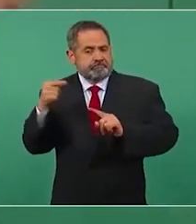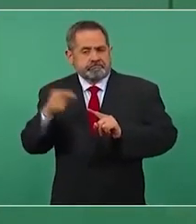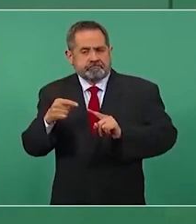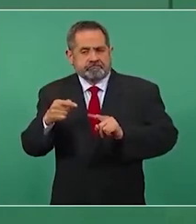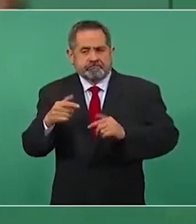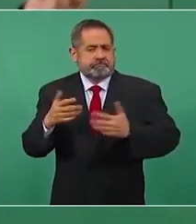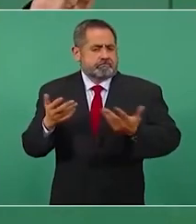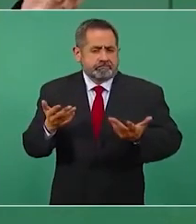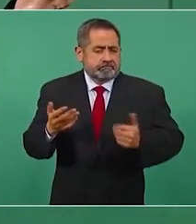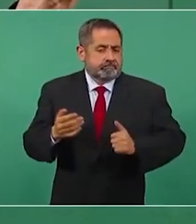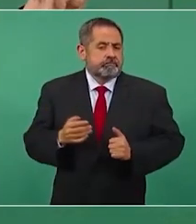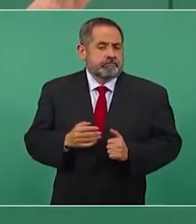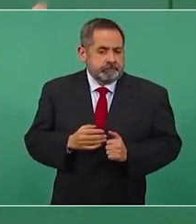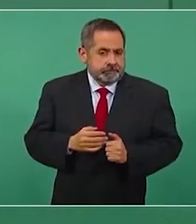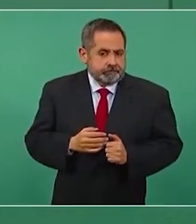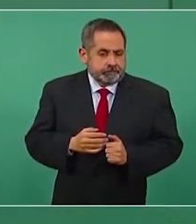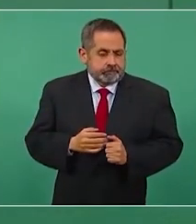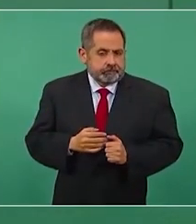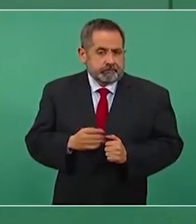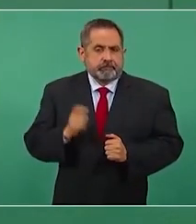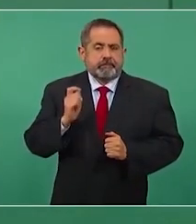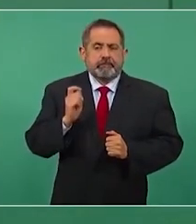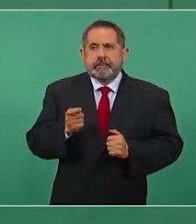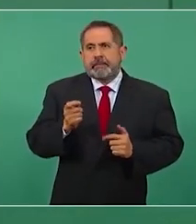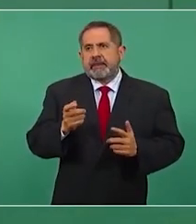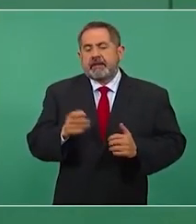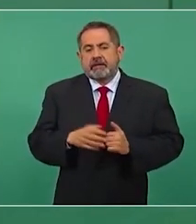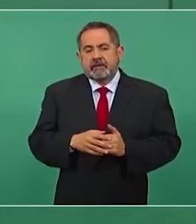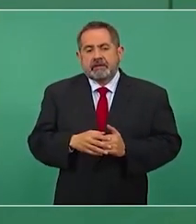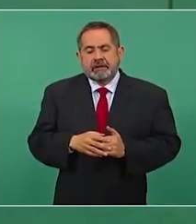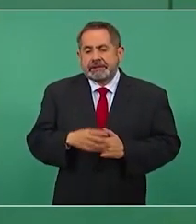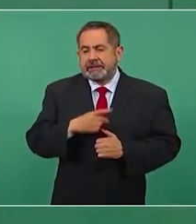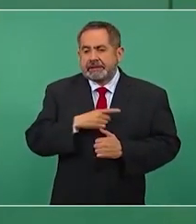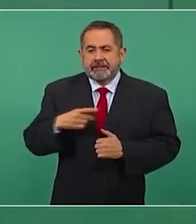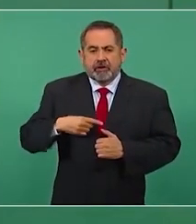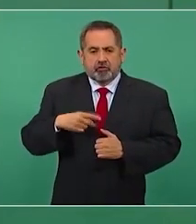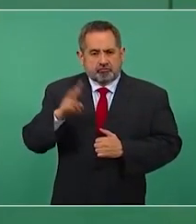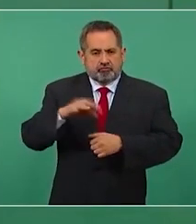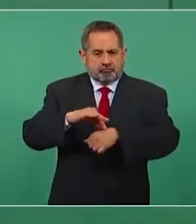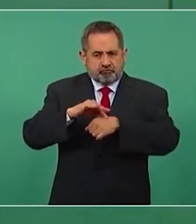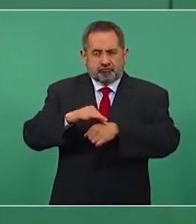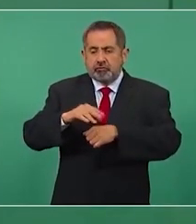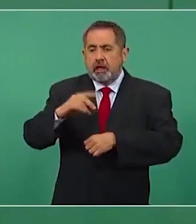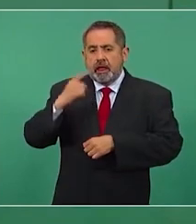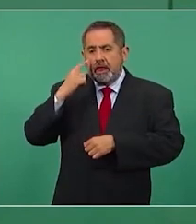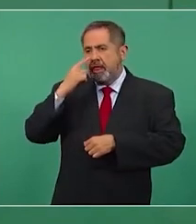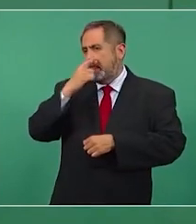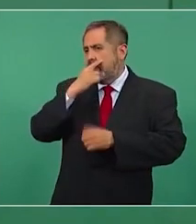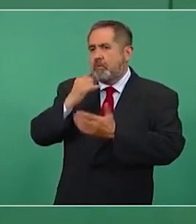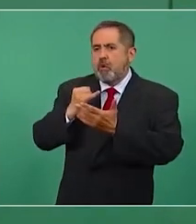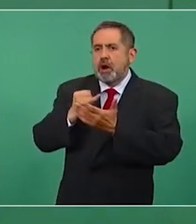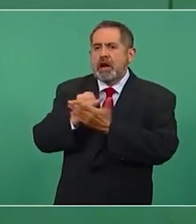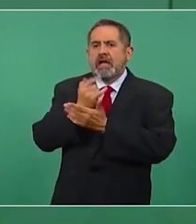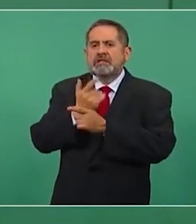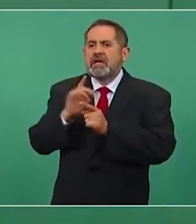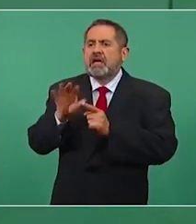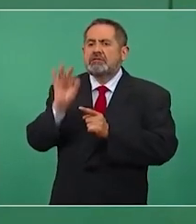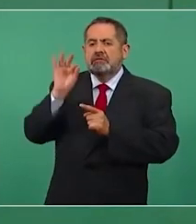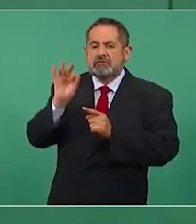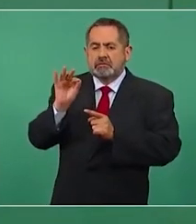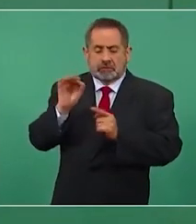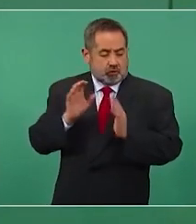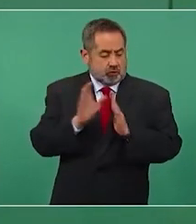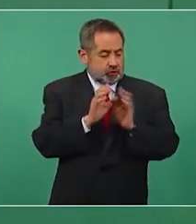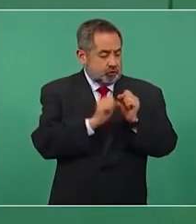es que se haga realidad la democracia y se cumpla con la